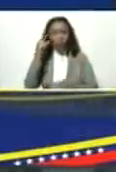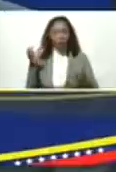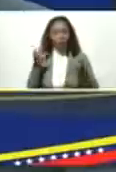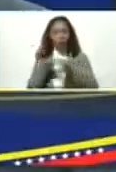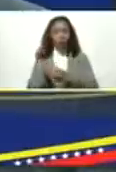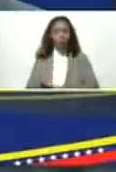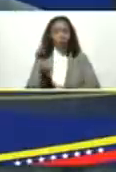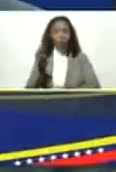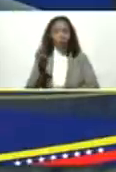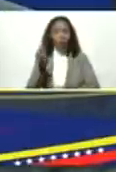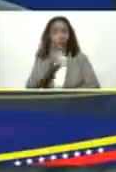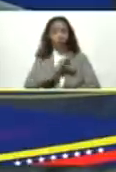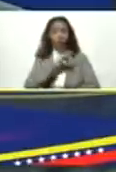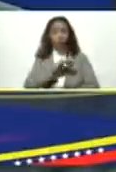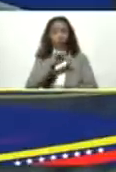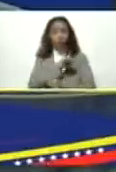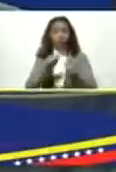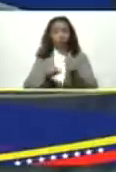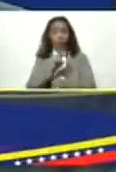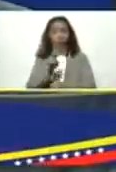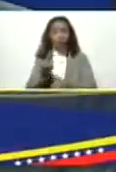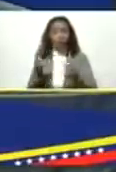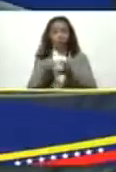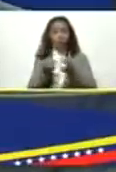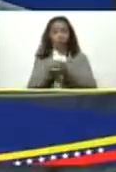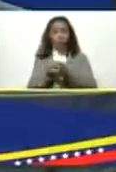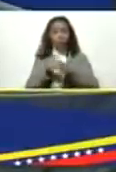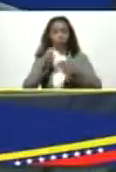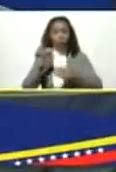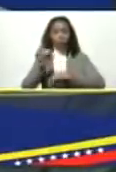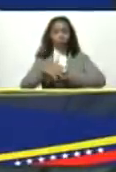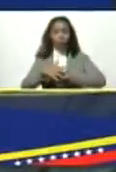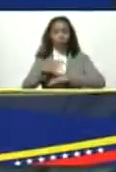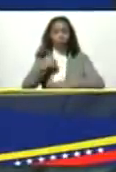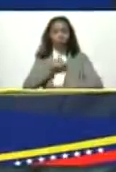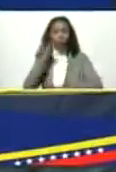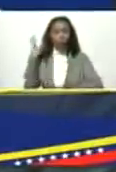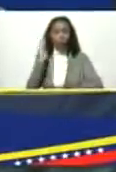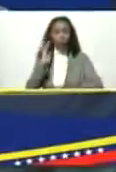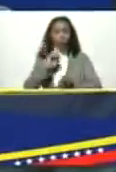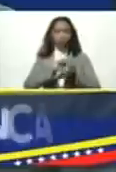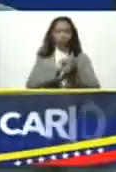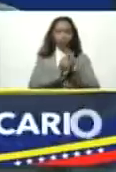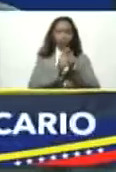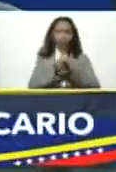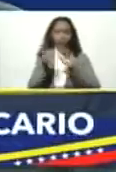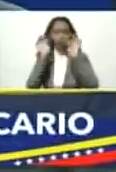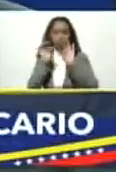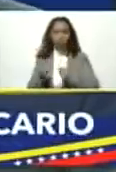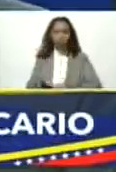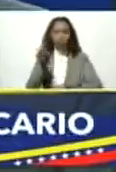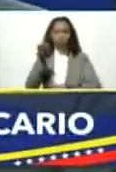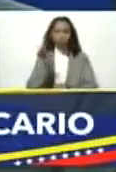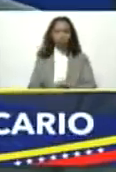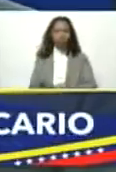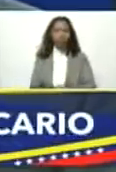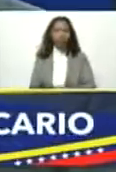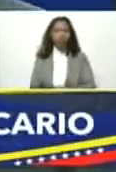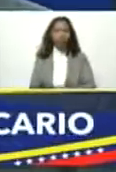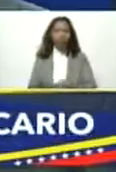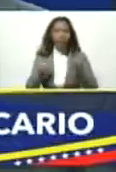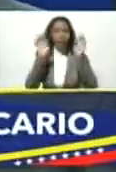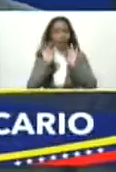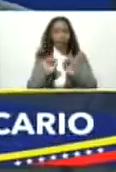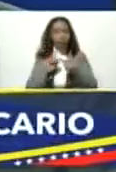muy importante con la señora vicepresidenta y su equipo técnico que nuestro país viene cambiando de forma muy importante presidente y de una